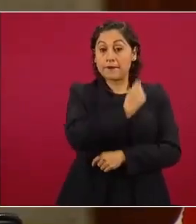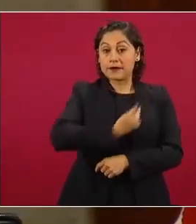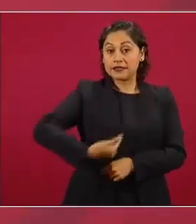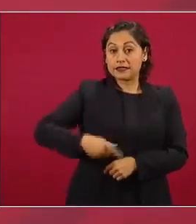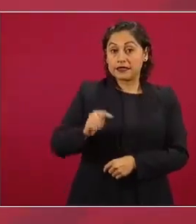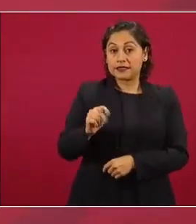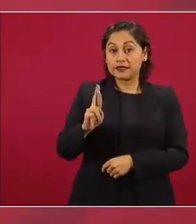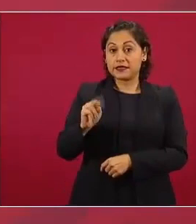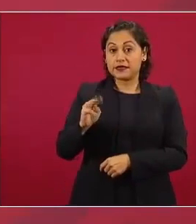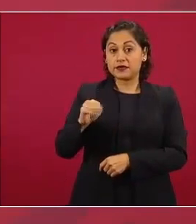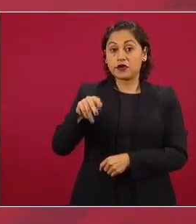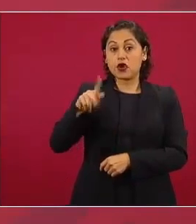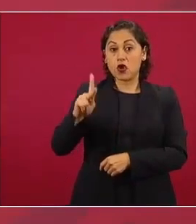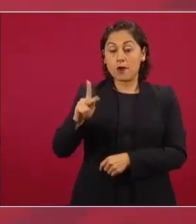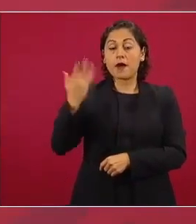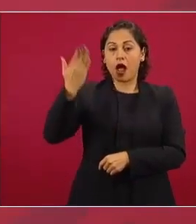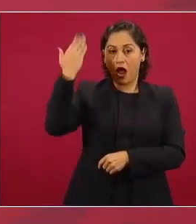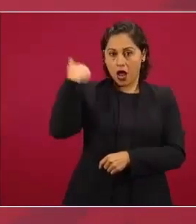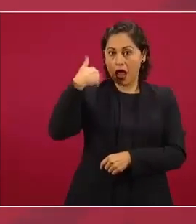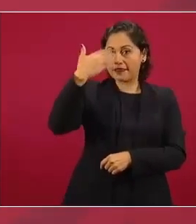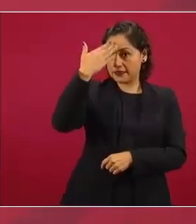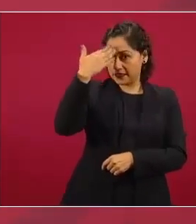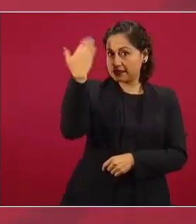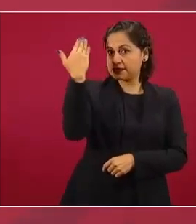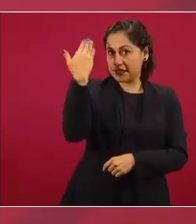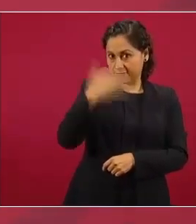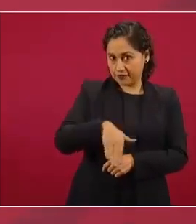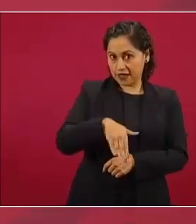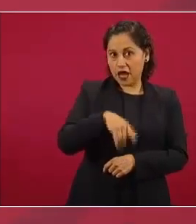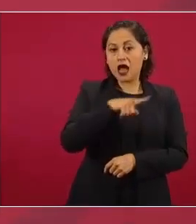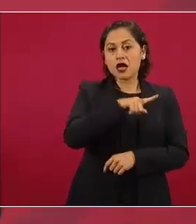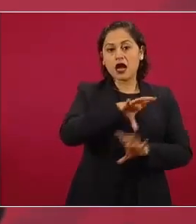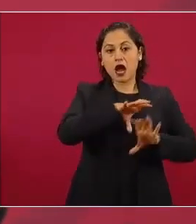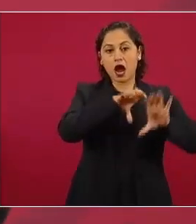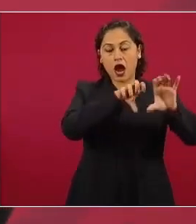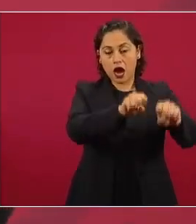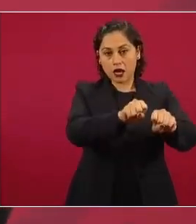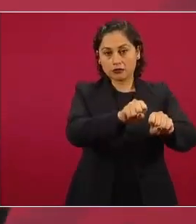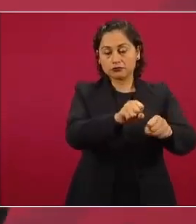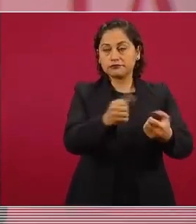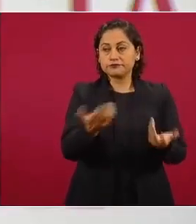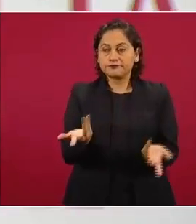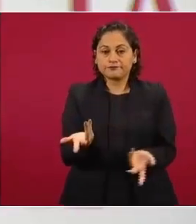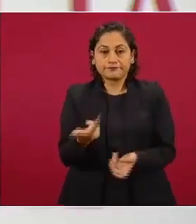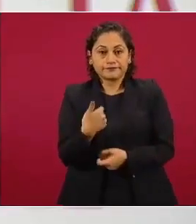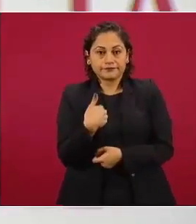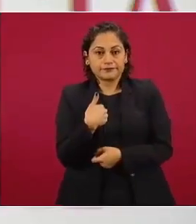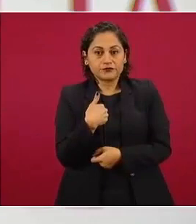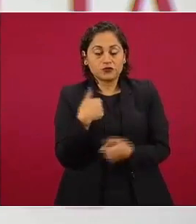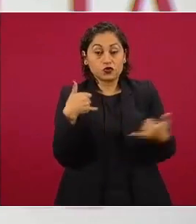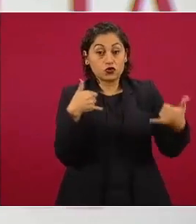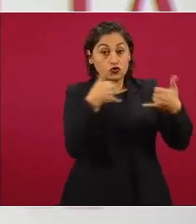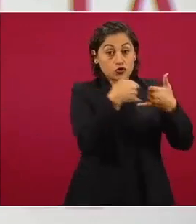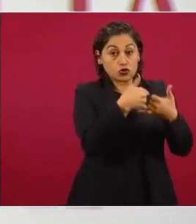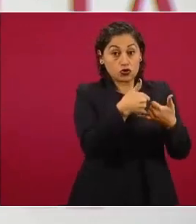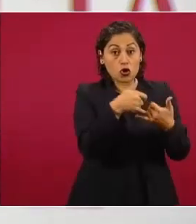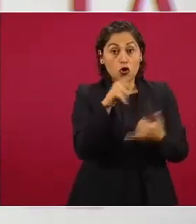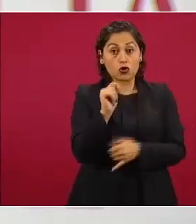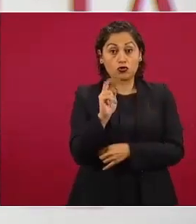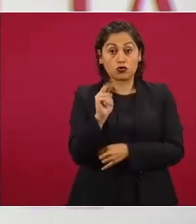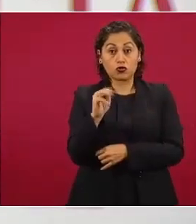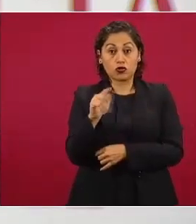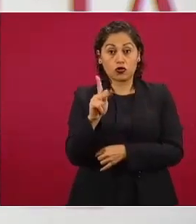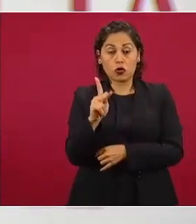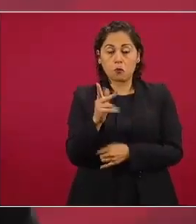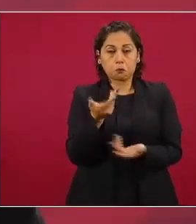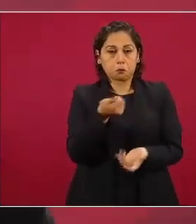no he podido yo tener un diálogo con el presidente Trump entonces no tengo conocimiento ni le puedo contestar a